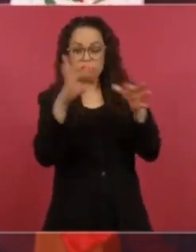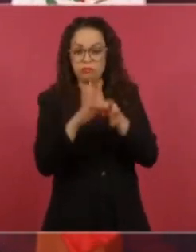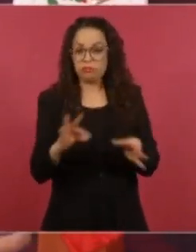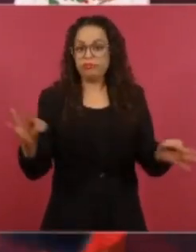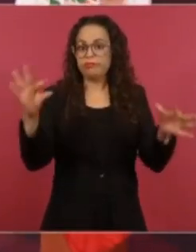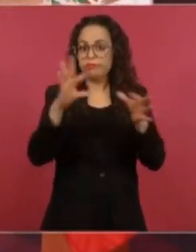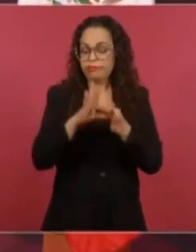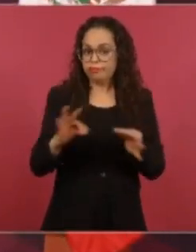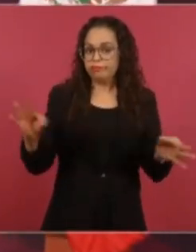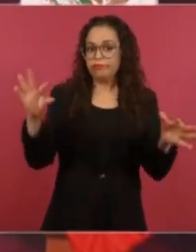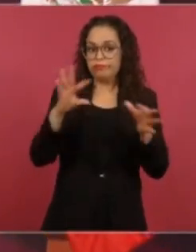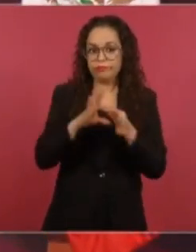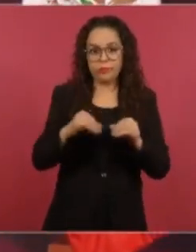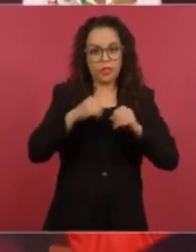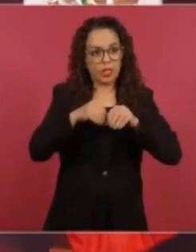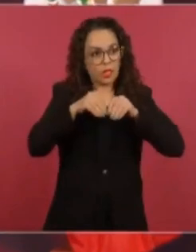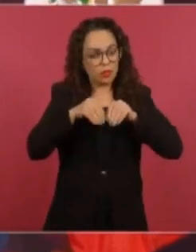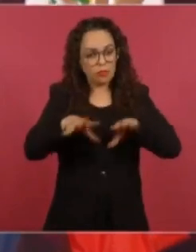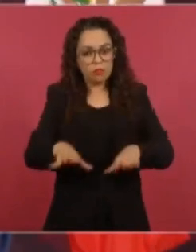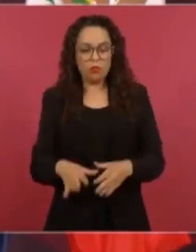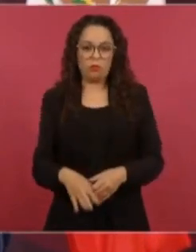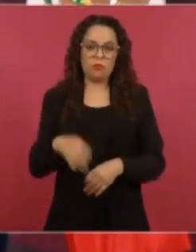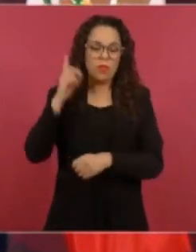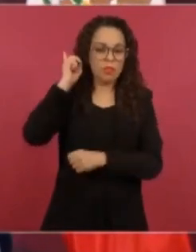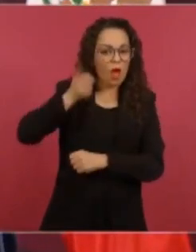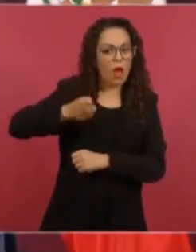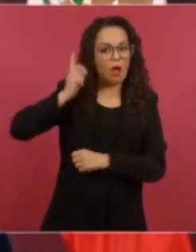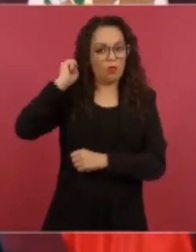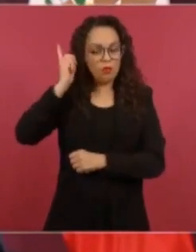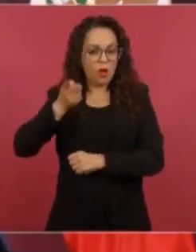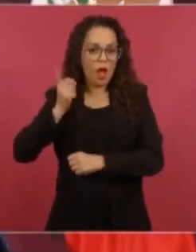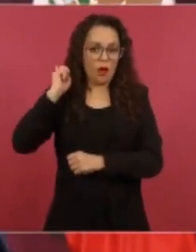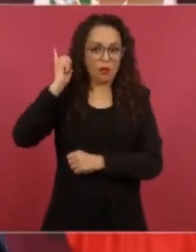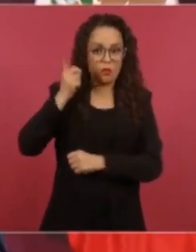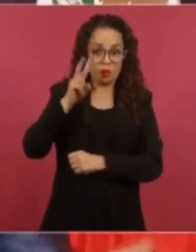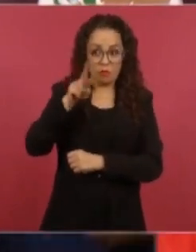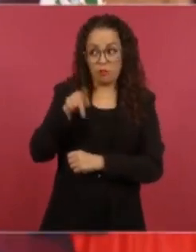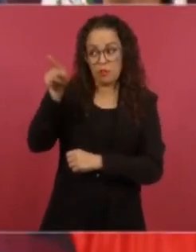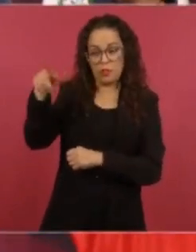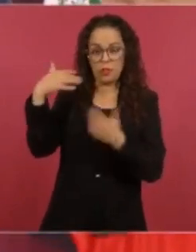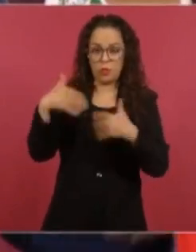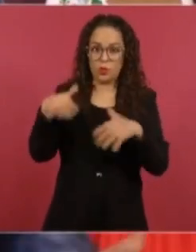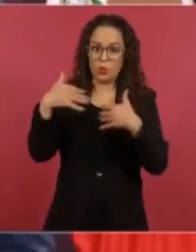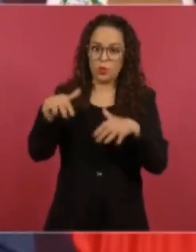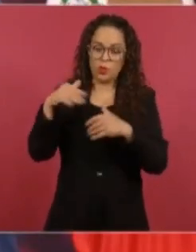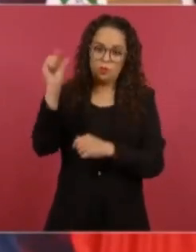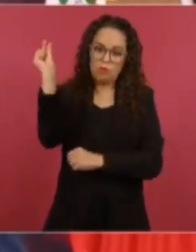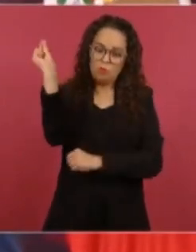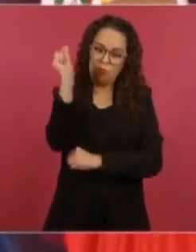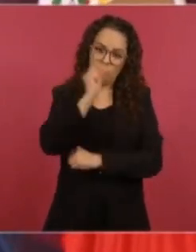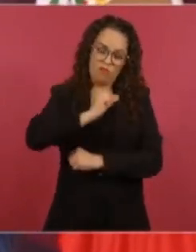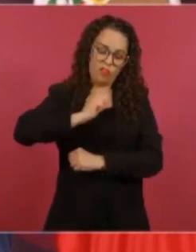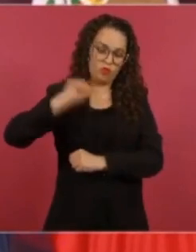Y un profesional de primer orden,